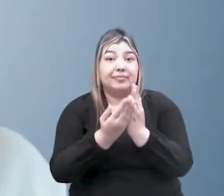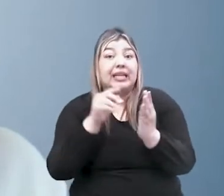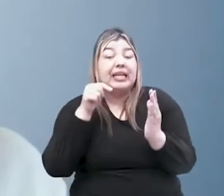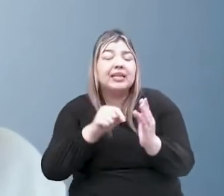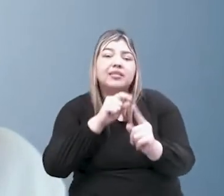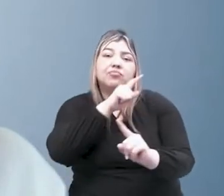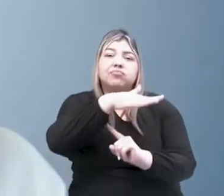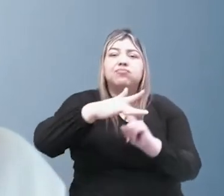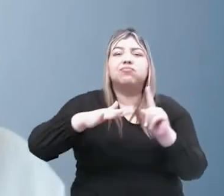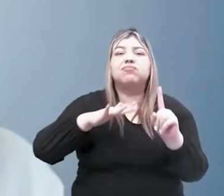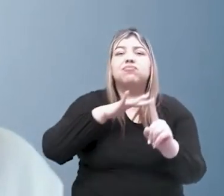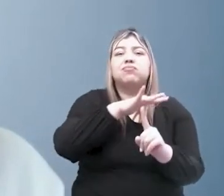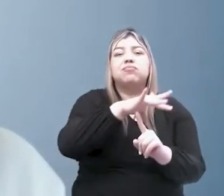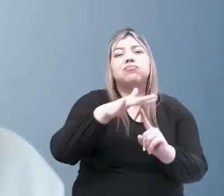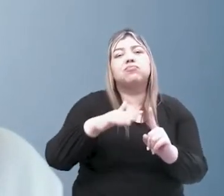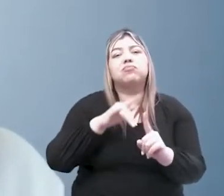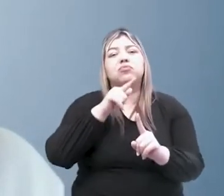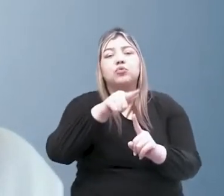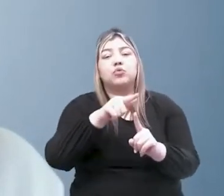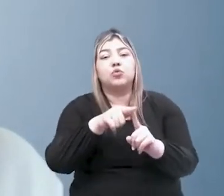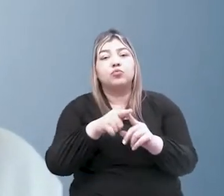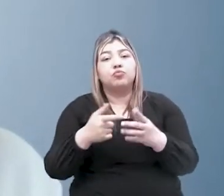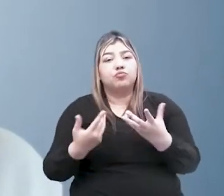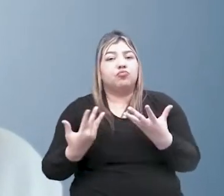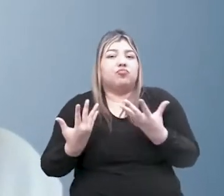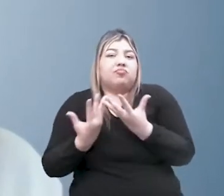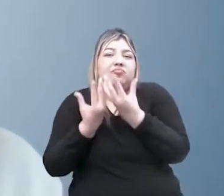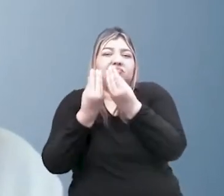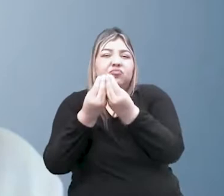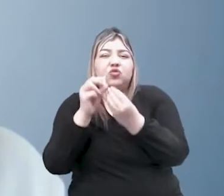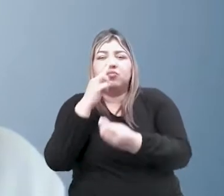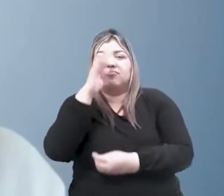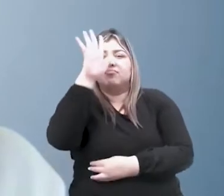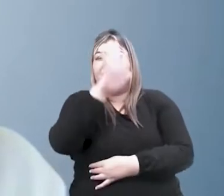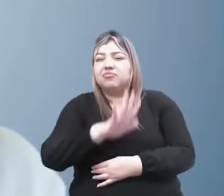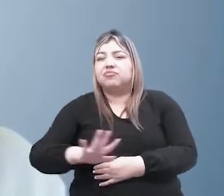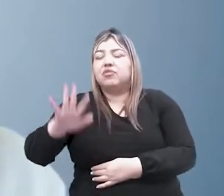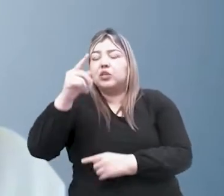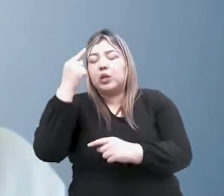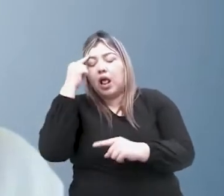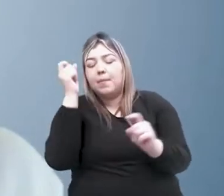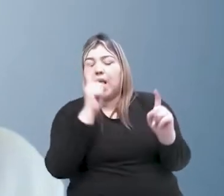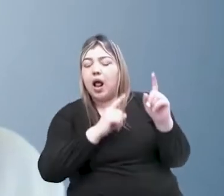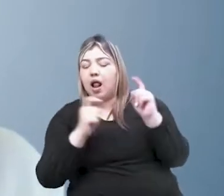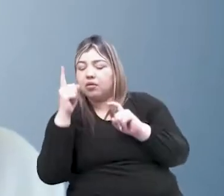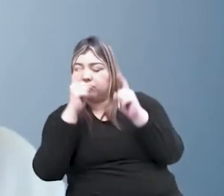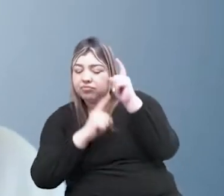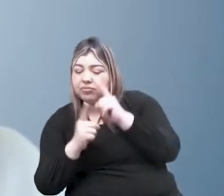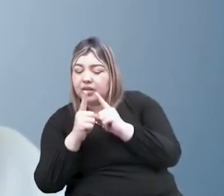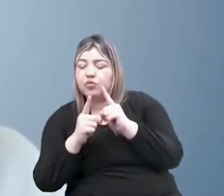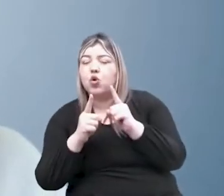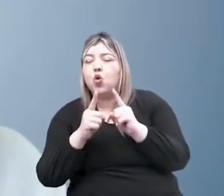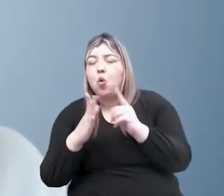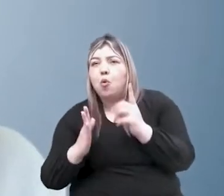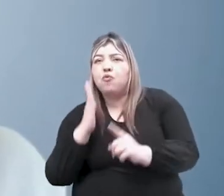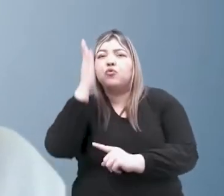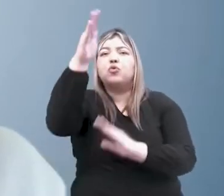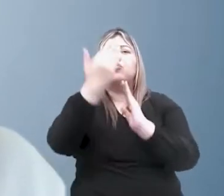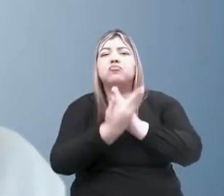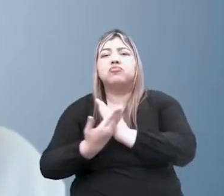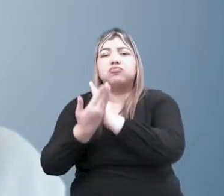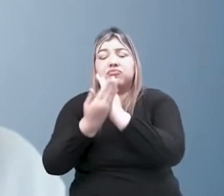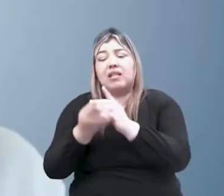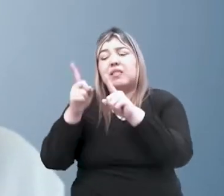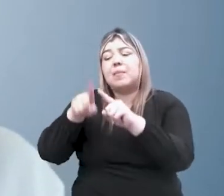la Comisión Internacional sobre los Futuros de la Educación que convocó la UNESCO publicó a